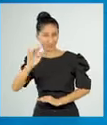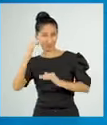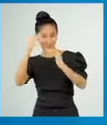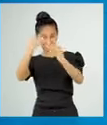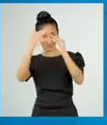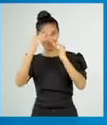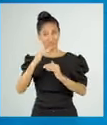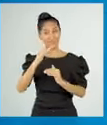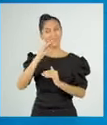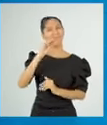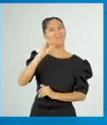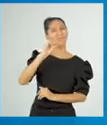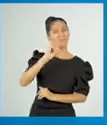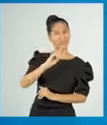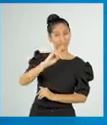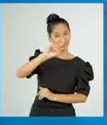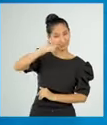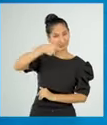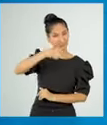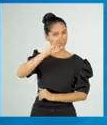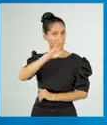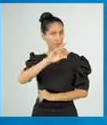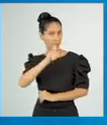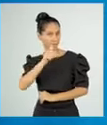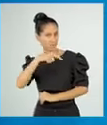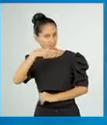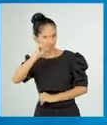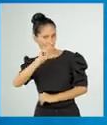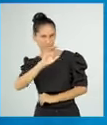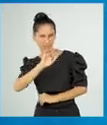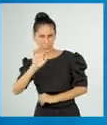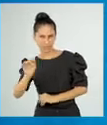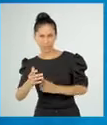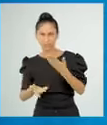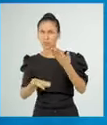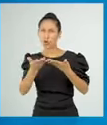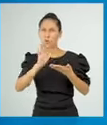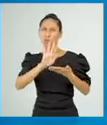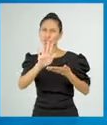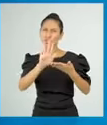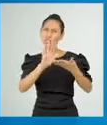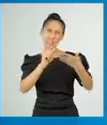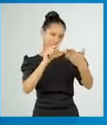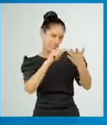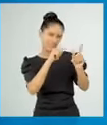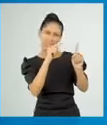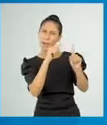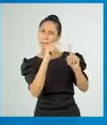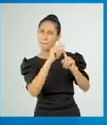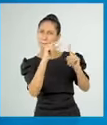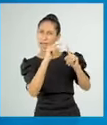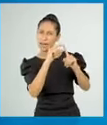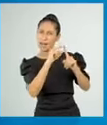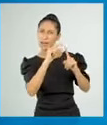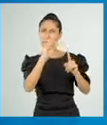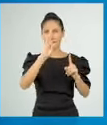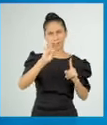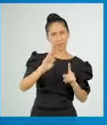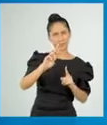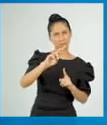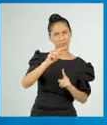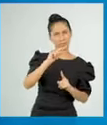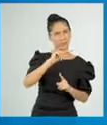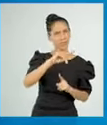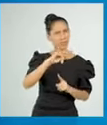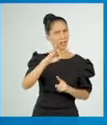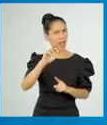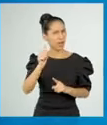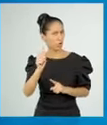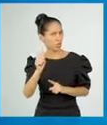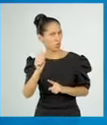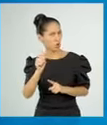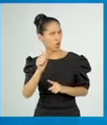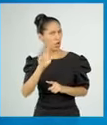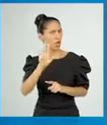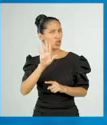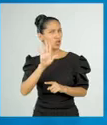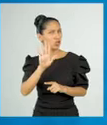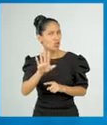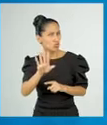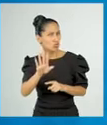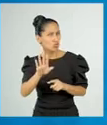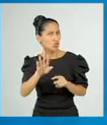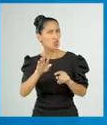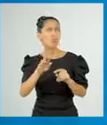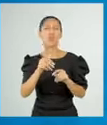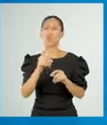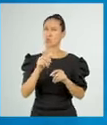El antónimo contextual, es decir, que también está relacionado con el texto. Y si el sinónimo de fragua